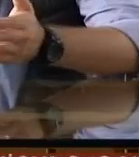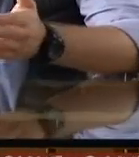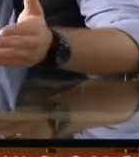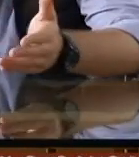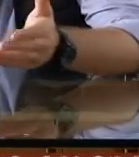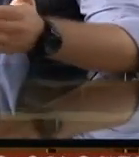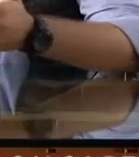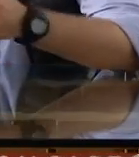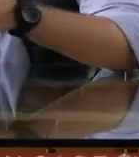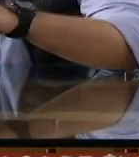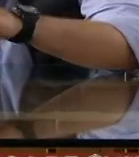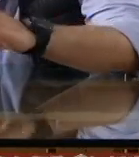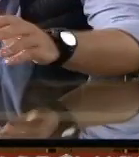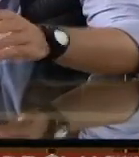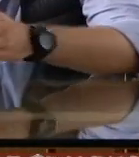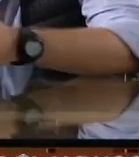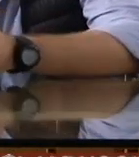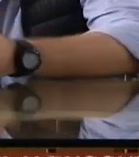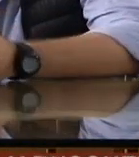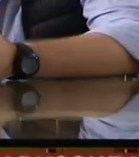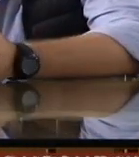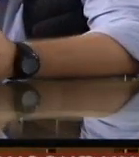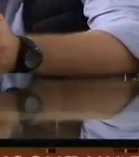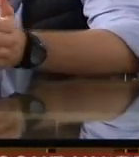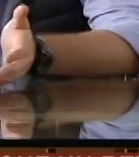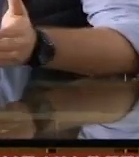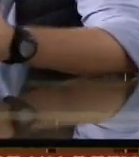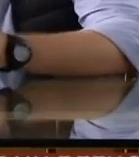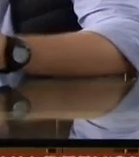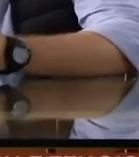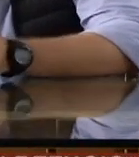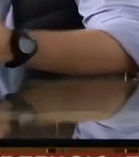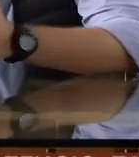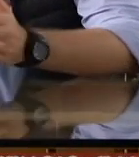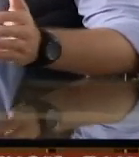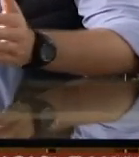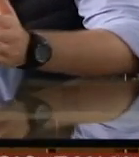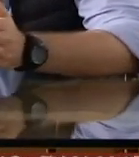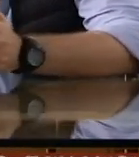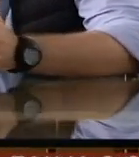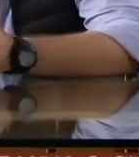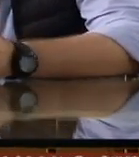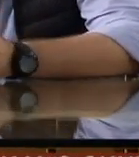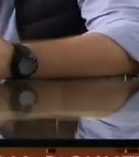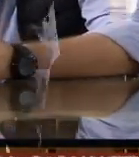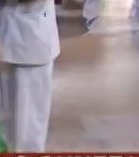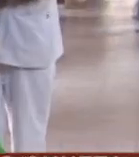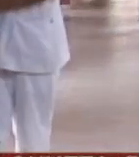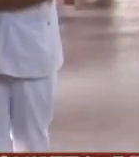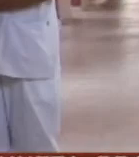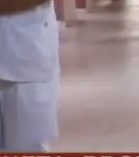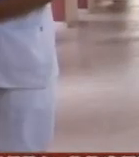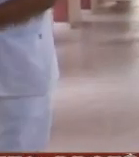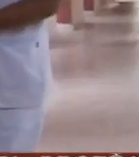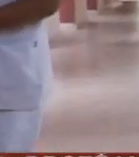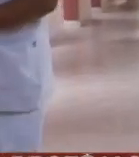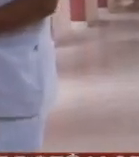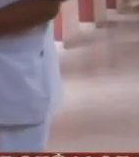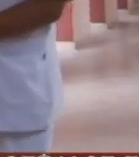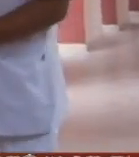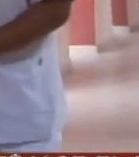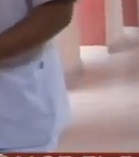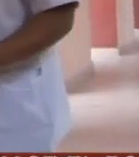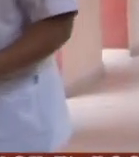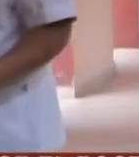fuerza de trabajo que ha operado siempre en la informalidad ahora a la formalidad con todos los beneficios que eso conlleva y aunque existen muchas